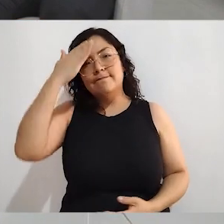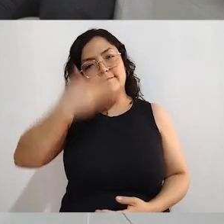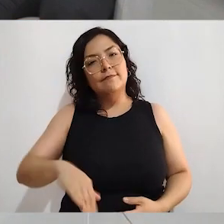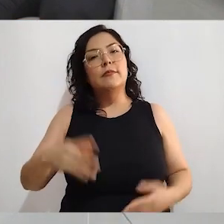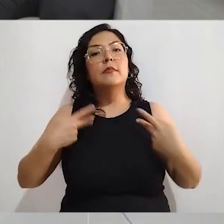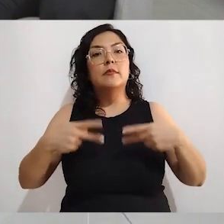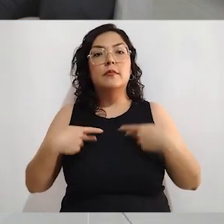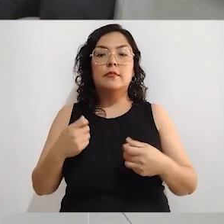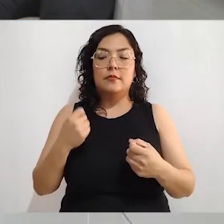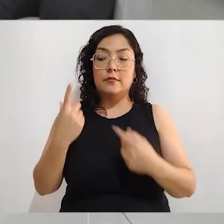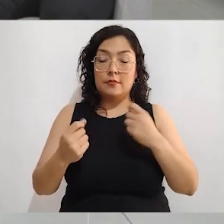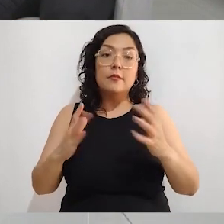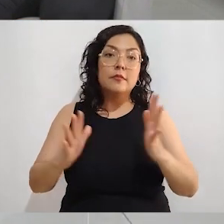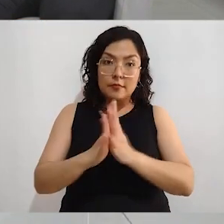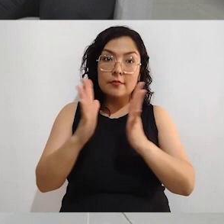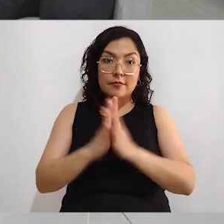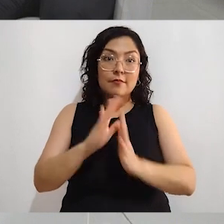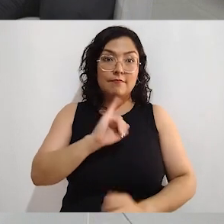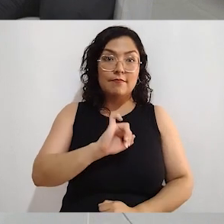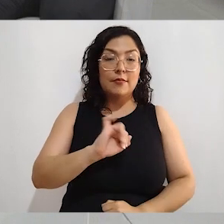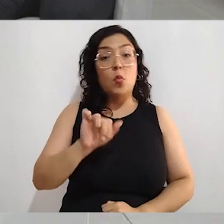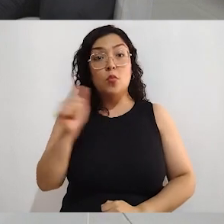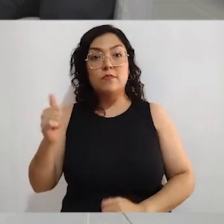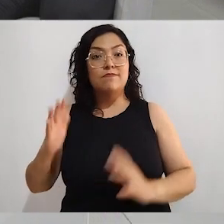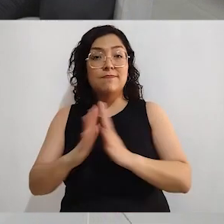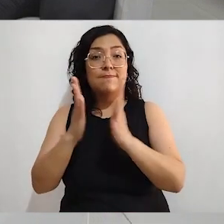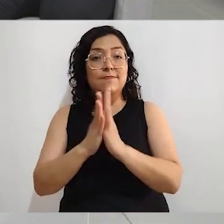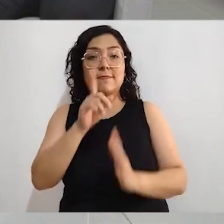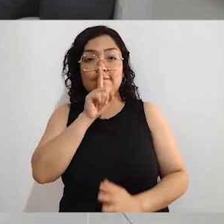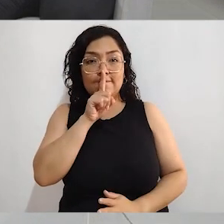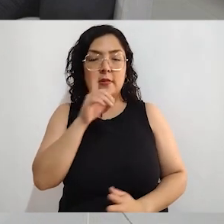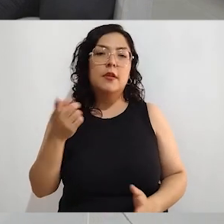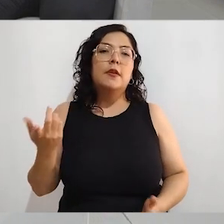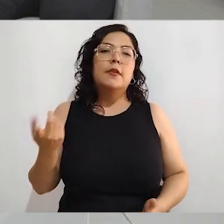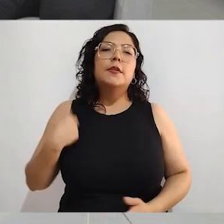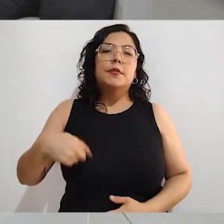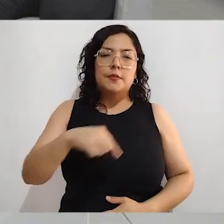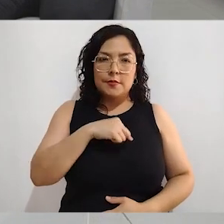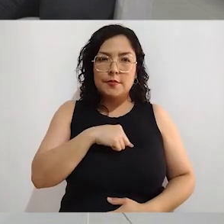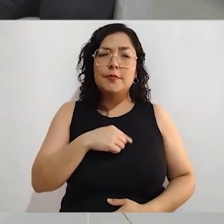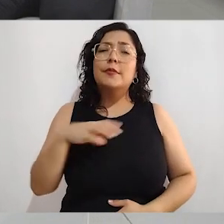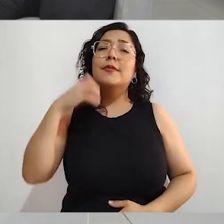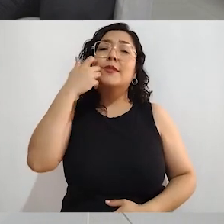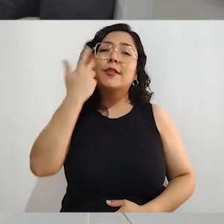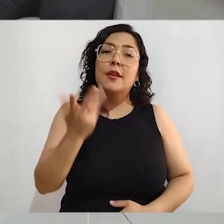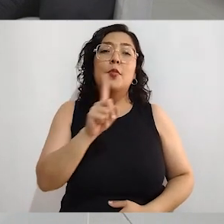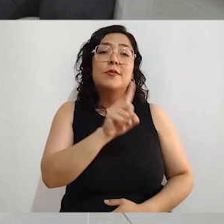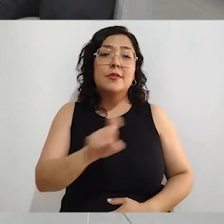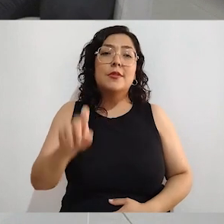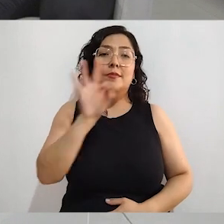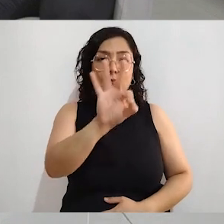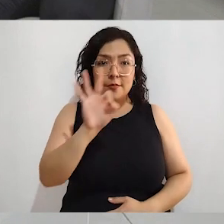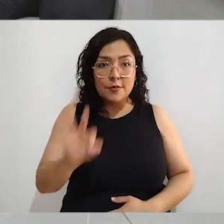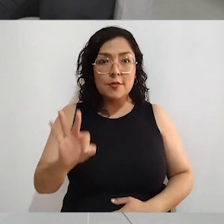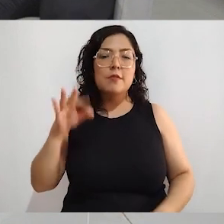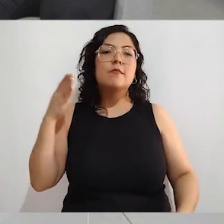es necesario mirar hacia arriba y decir, si ya tuvimos este porcentaje, podemos aumentarlo. Lo ideal sería el 100%, pero bueno,